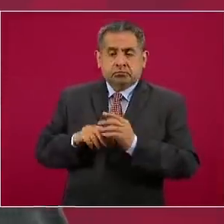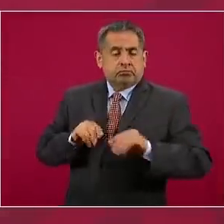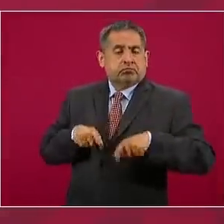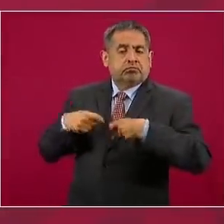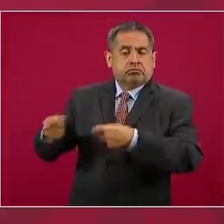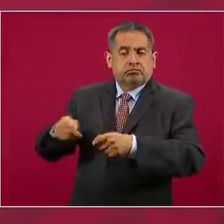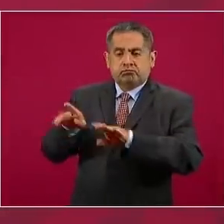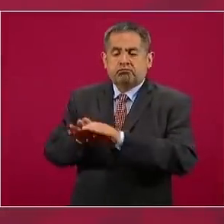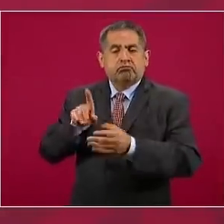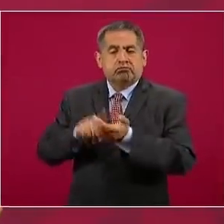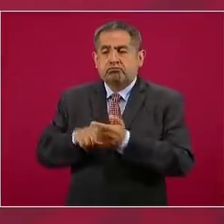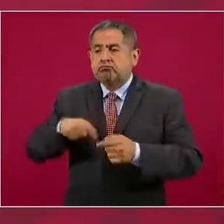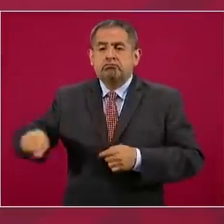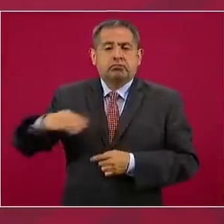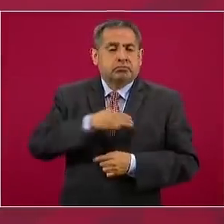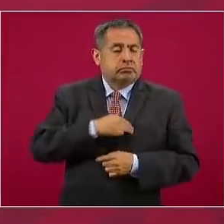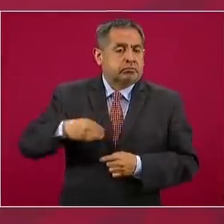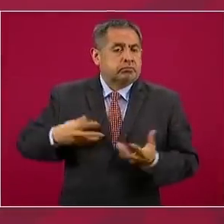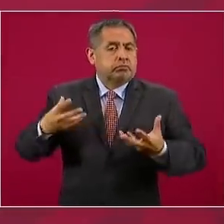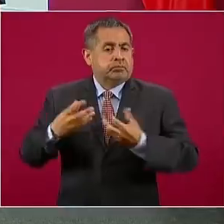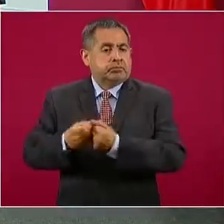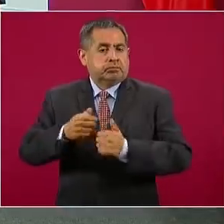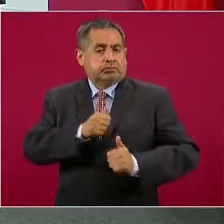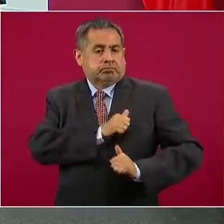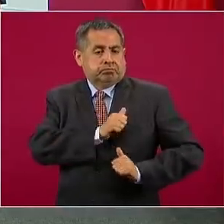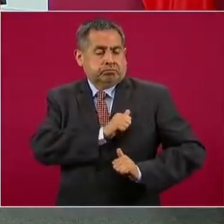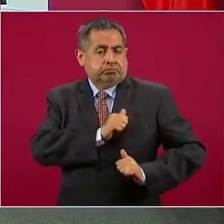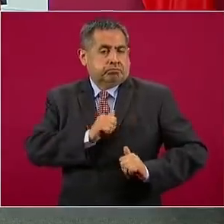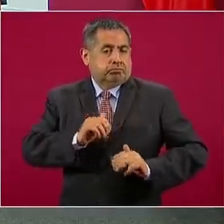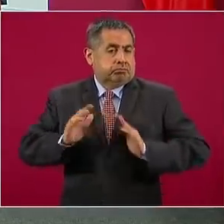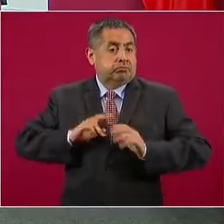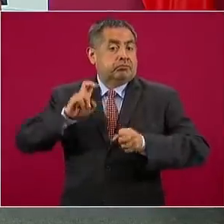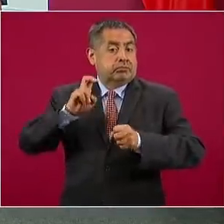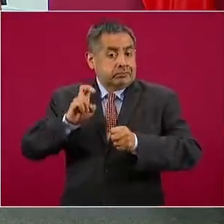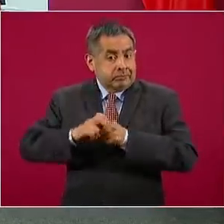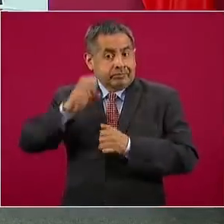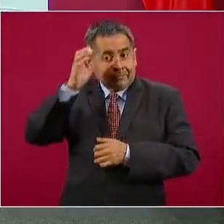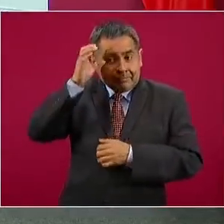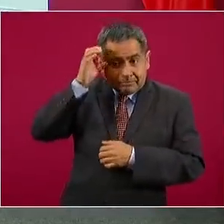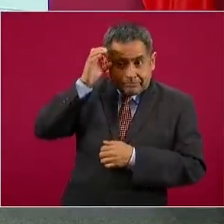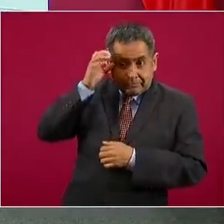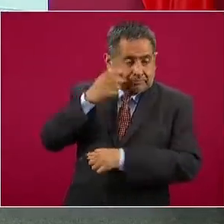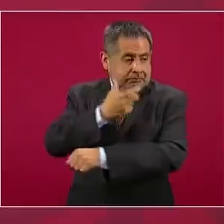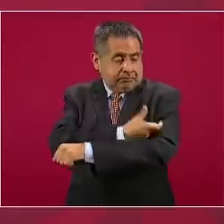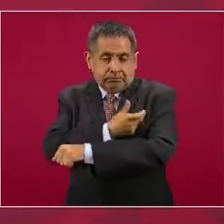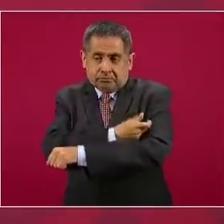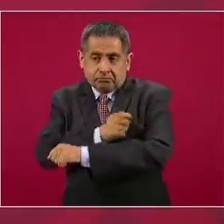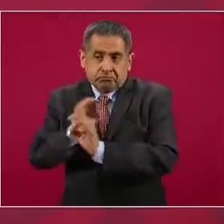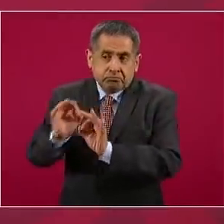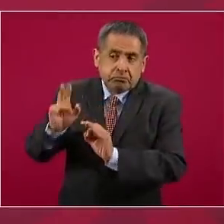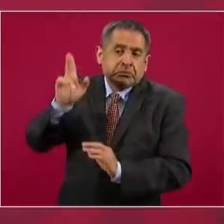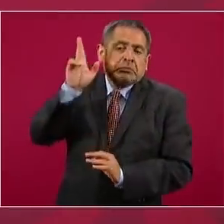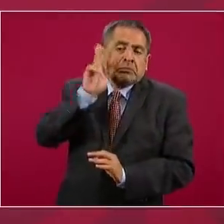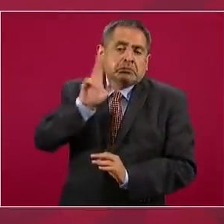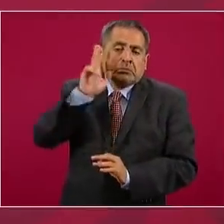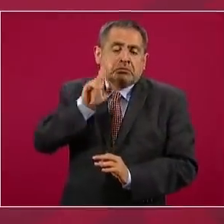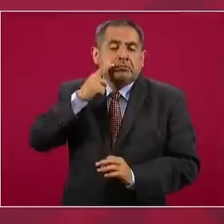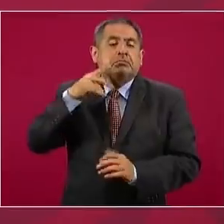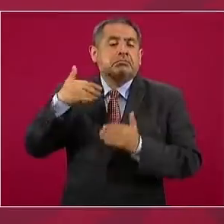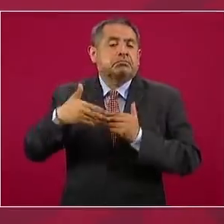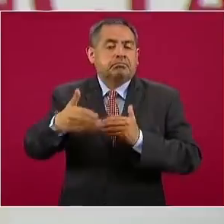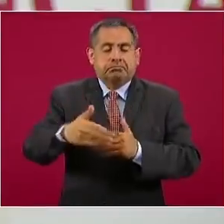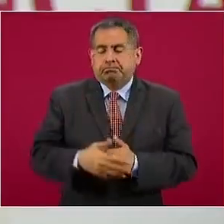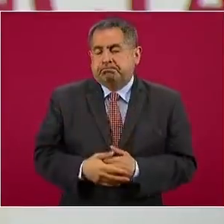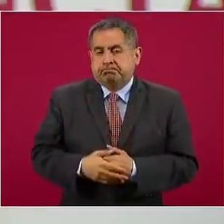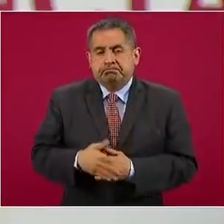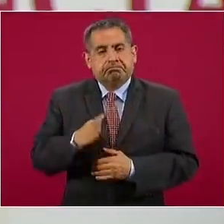saben, a miembros de las Fuerzas Armadas en China. En síntesis, muy buena noticia que Cancino